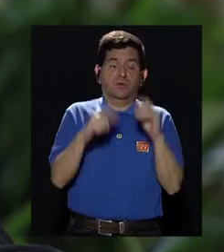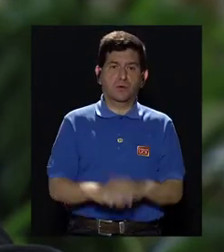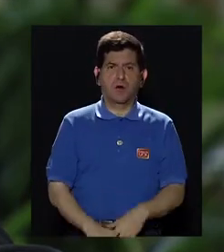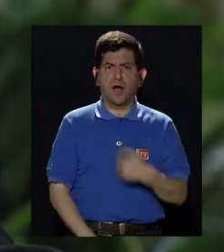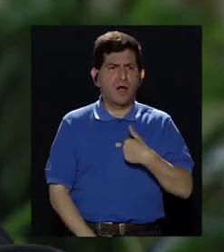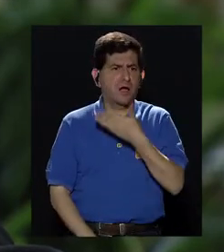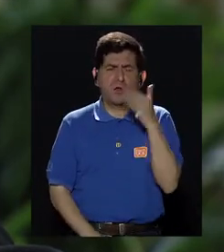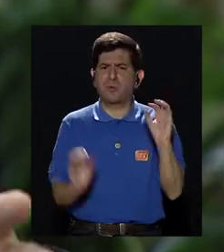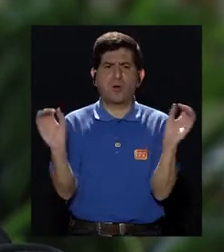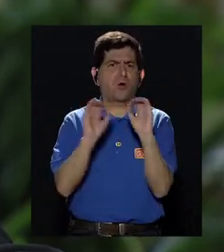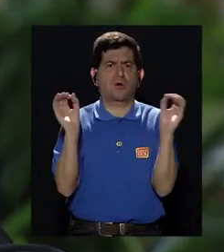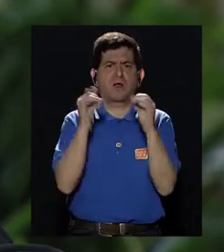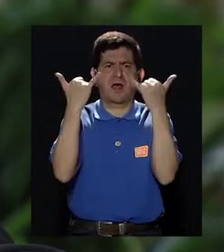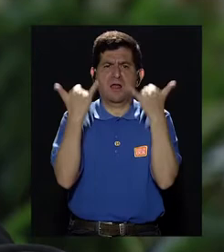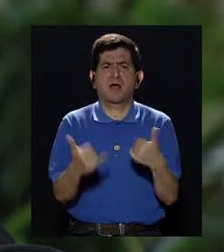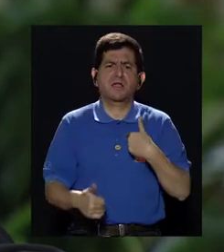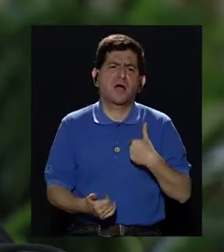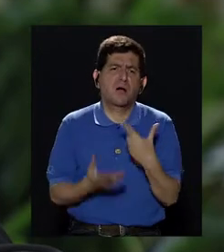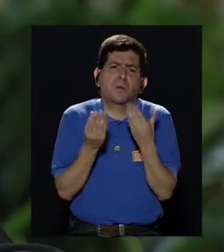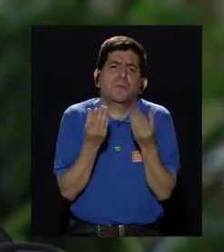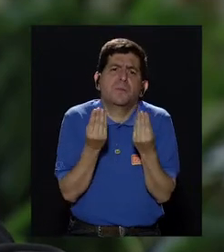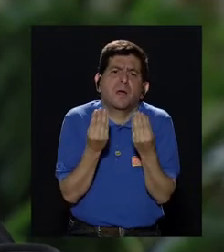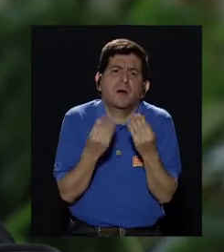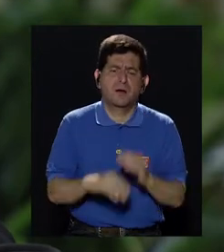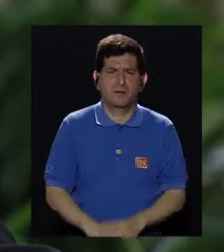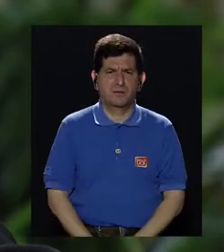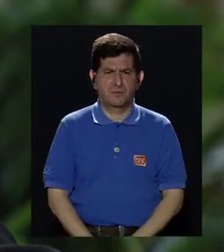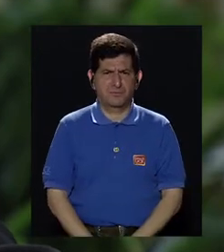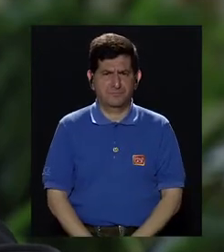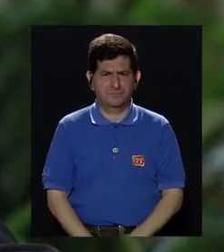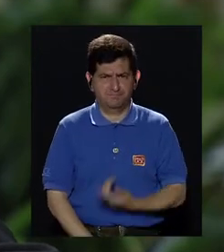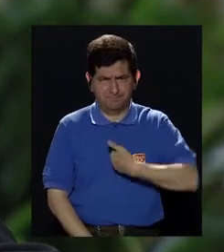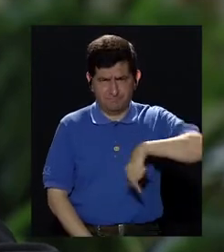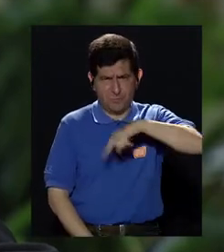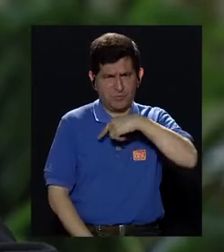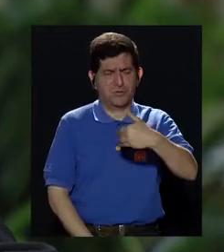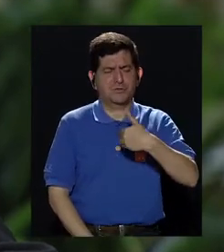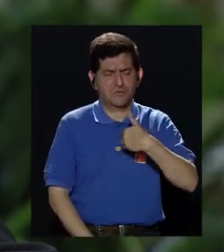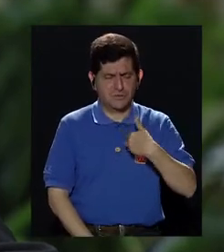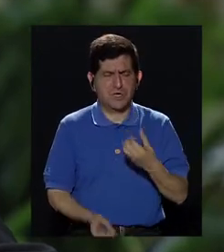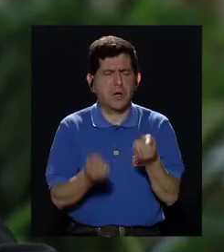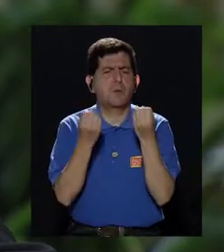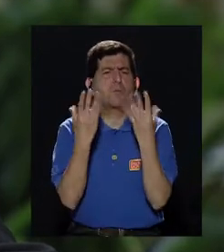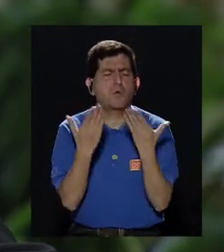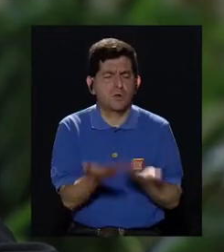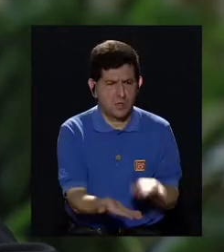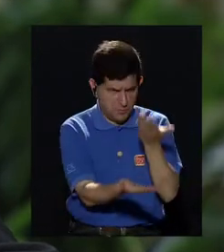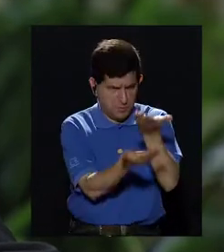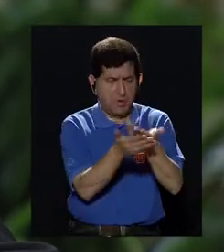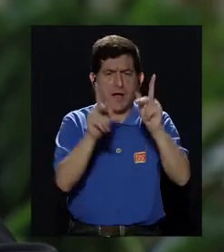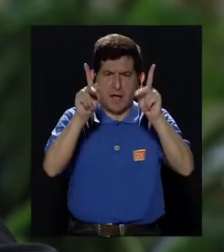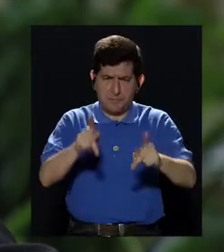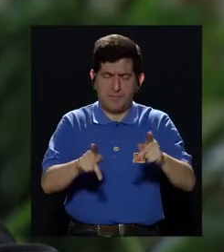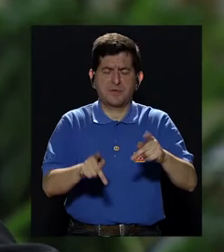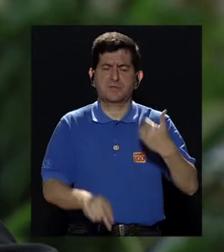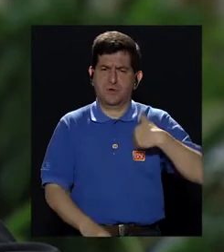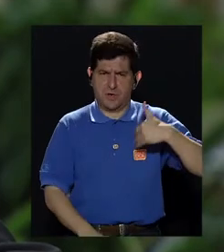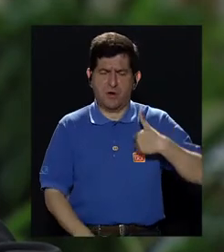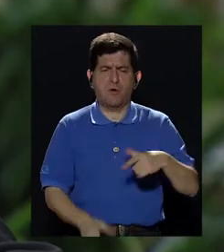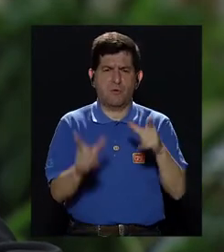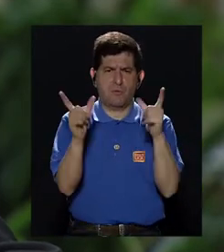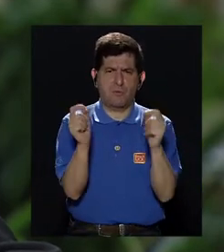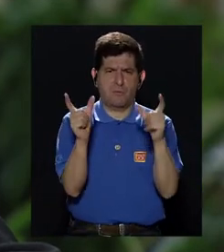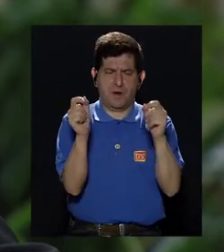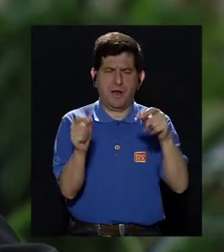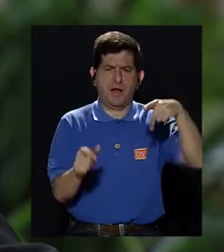y dicen, no, mejor no me hago nada, ya me dio temor. Bueno, definitivamente tenemos mucho que ofrecer para un hombre con cáncer de próstata, es